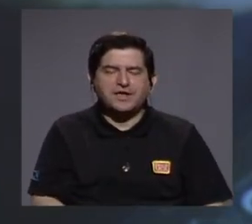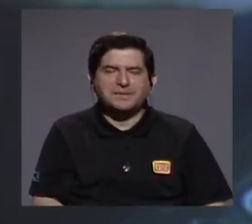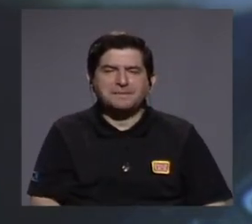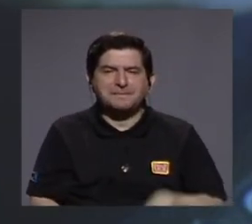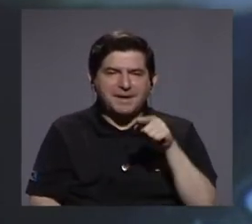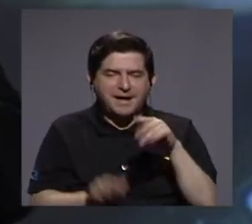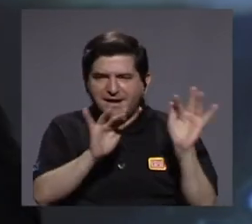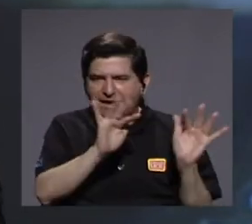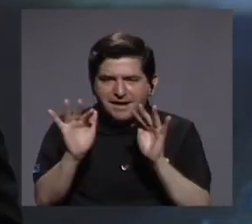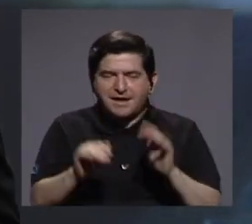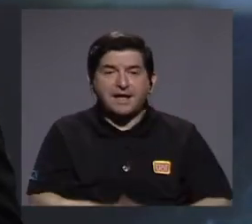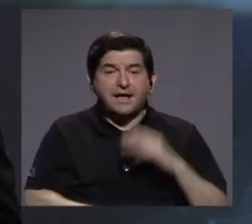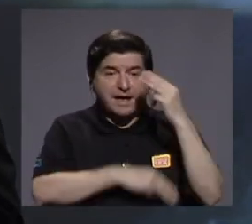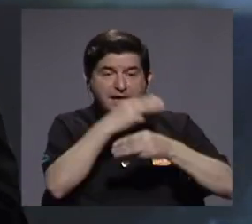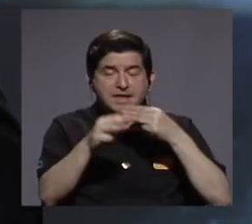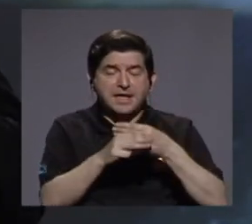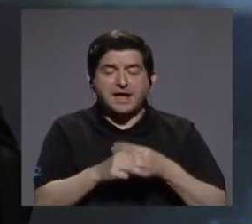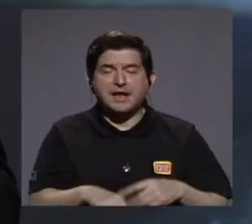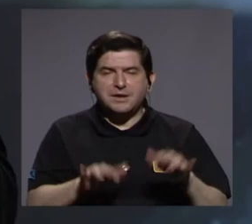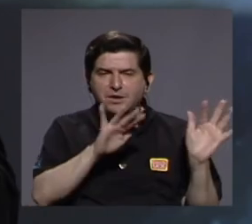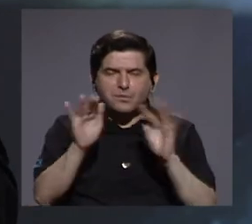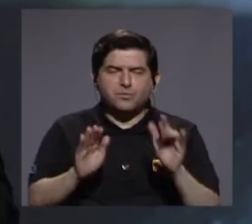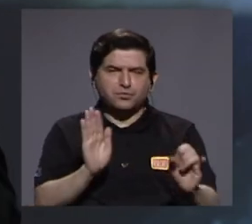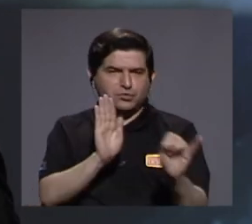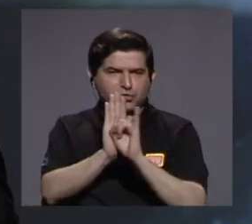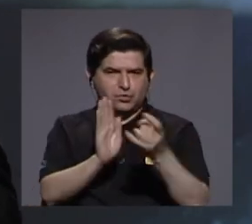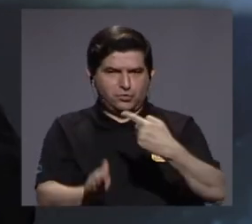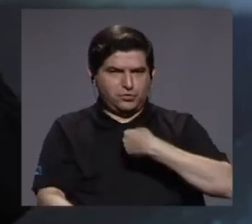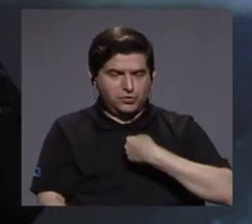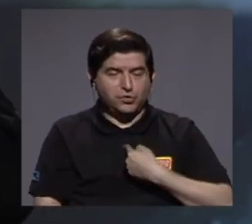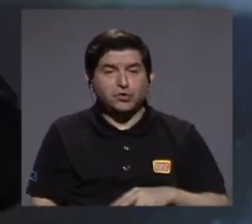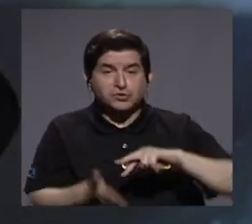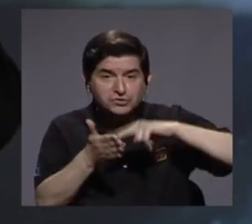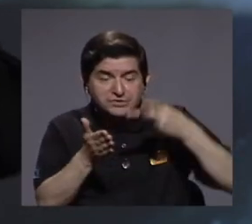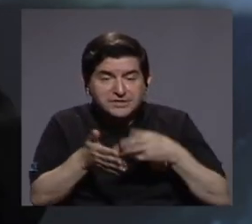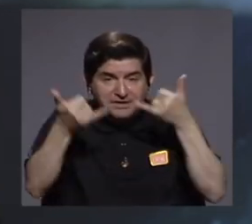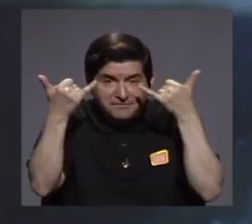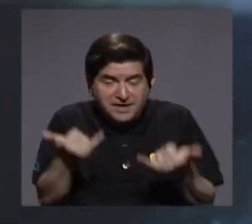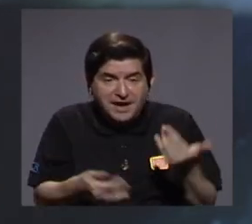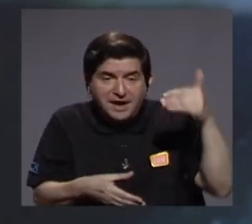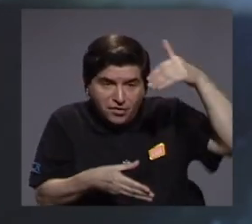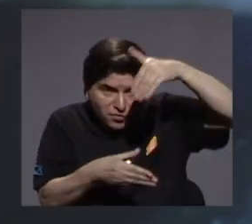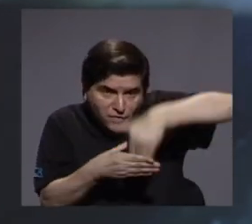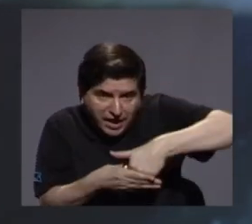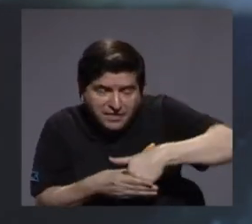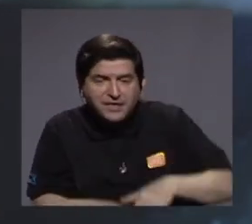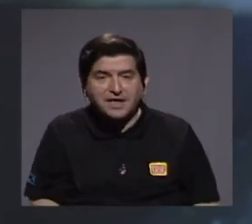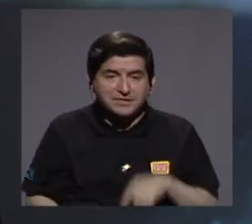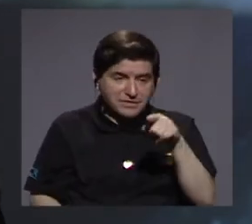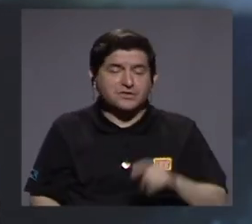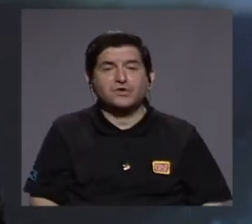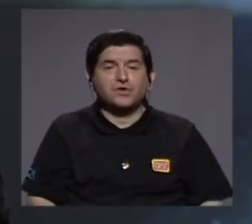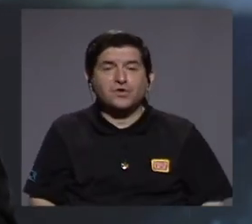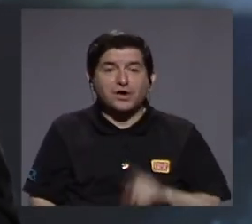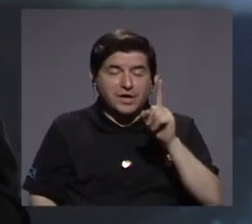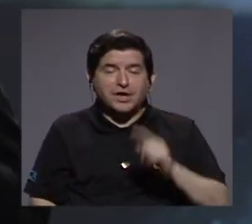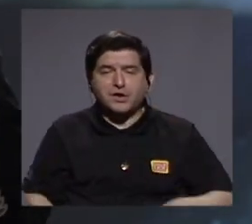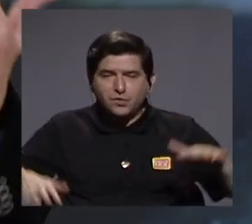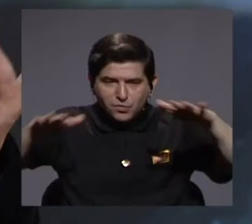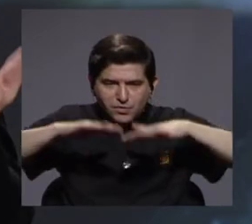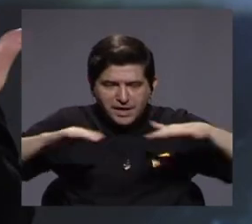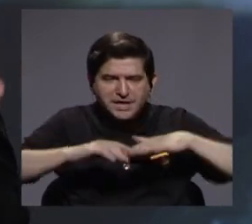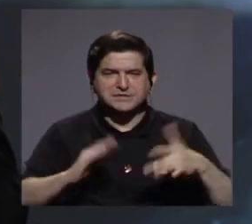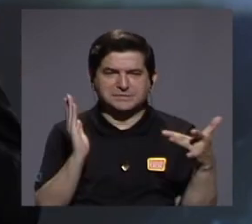yo me identifico en el mundo digital representan en este instante donde estamos sumergidos en el ciberespacio, un reto